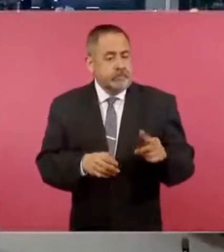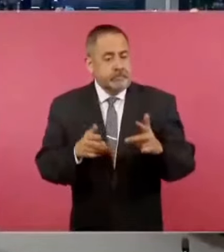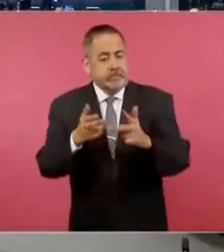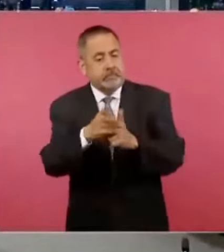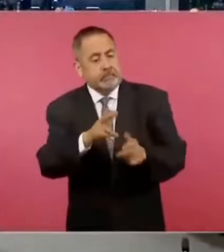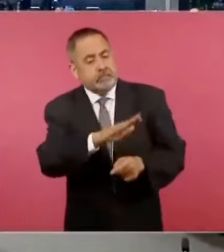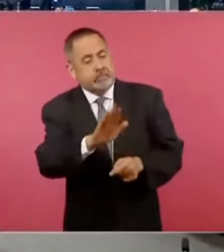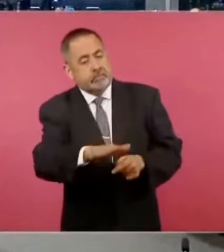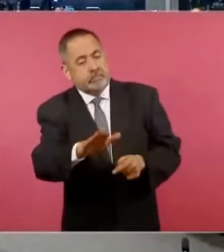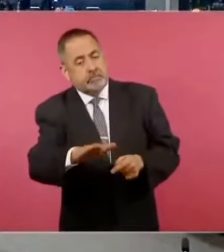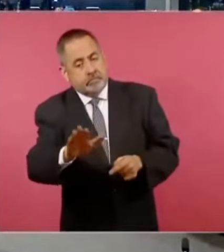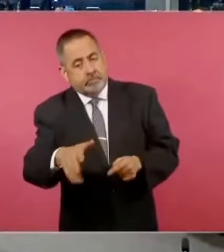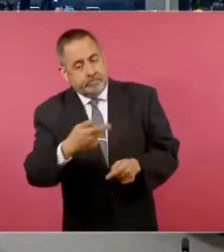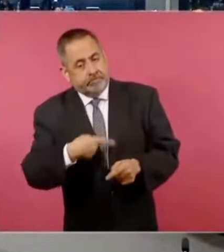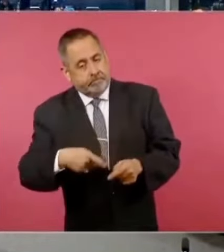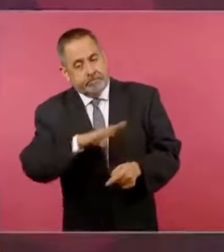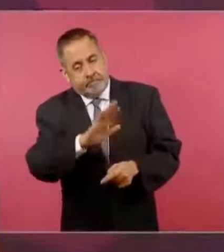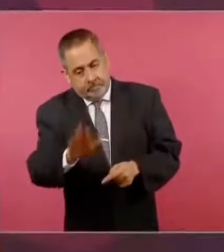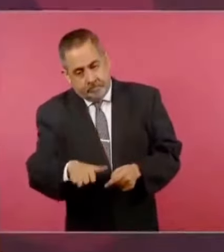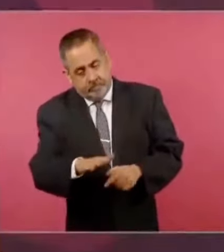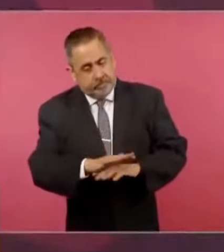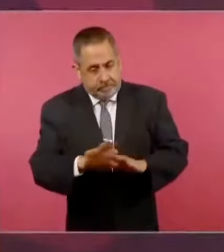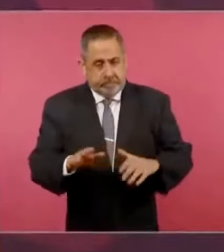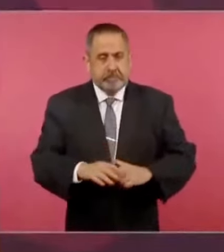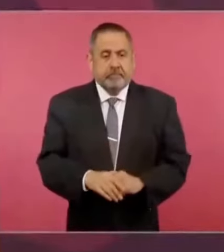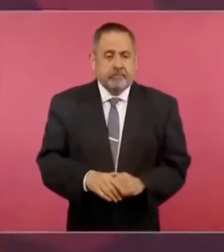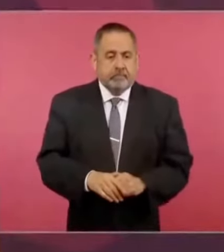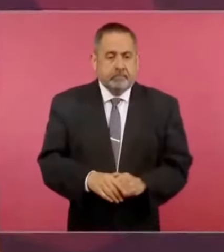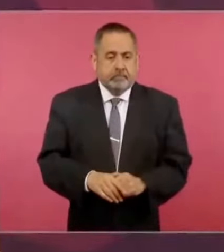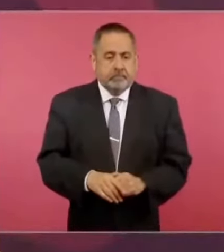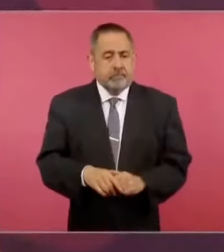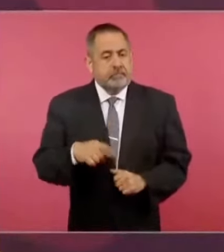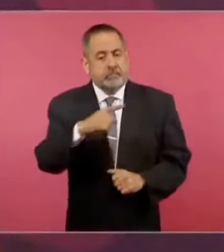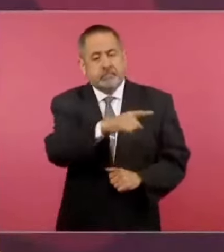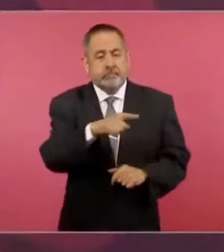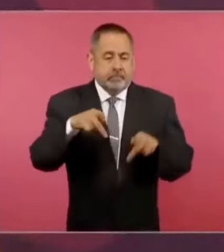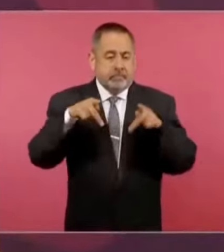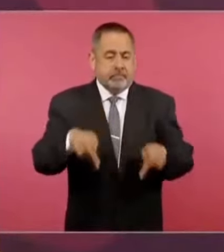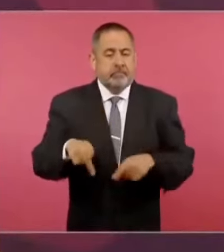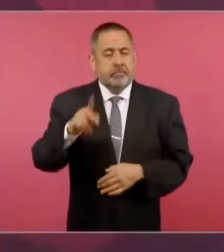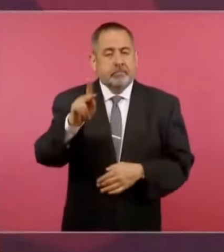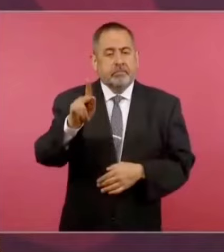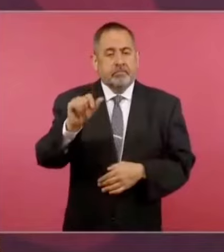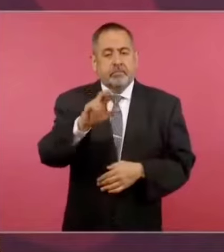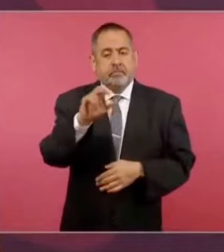y están colgados en el Panteón de Parral,